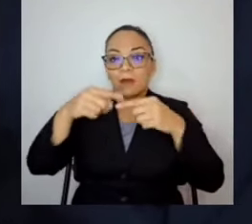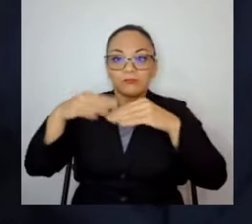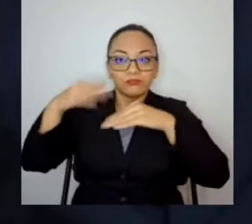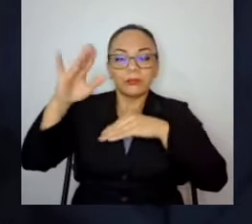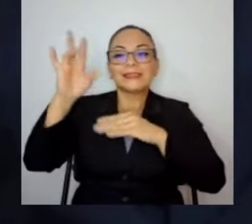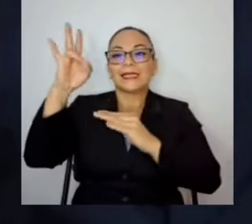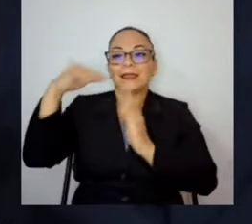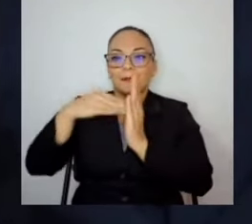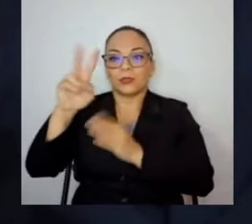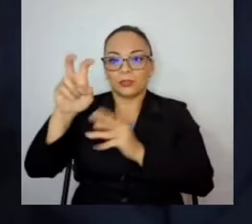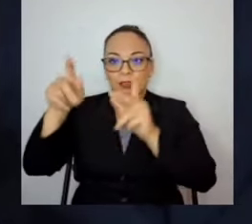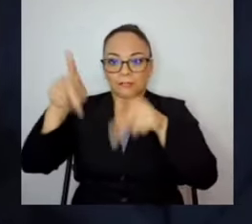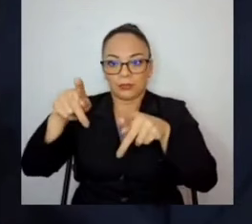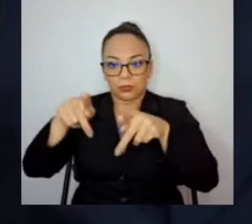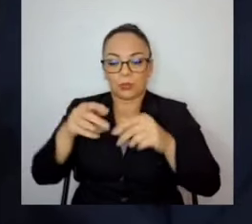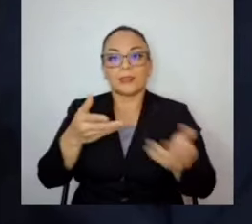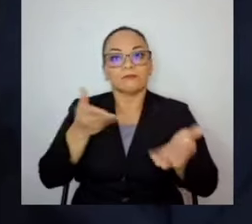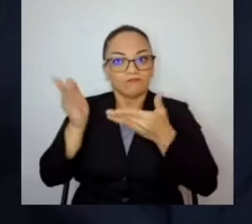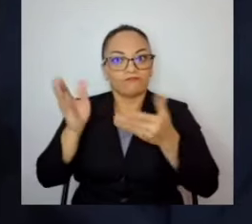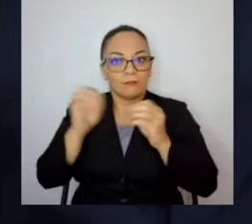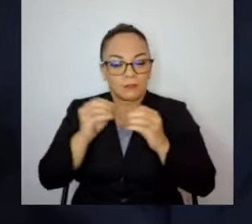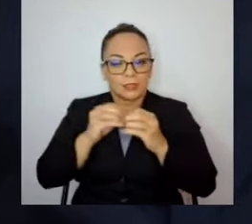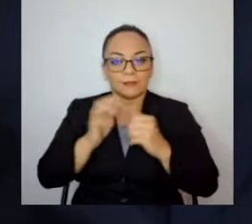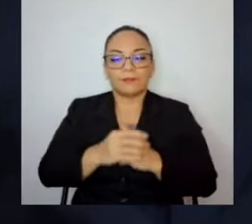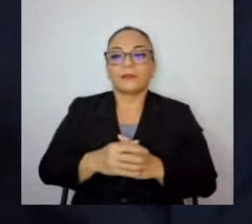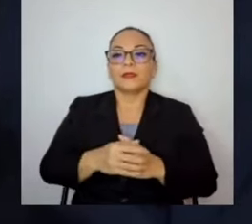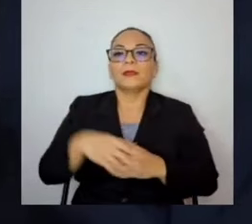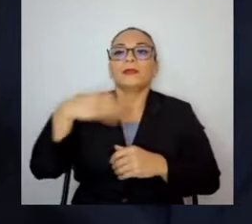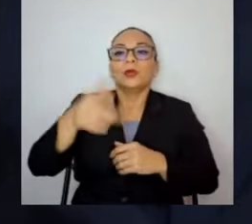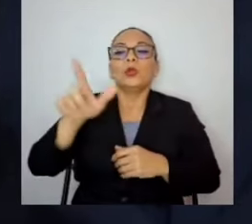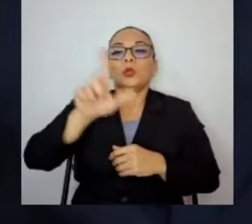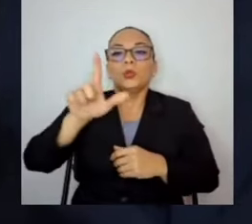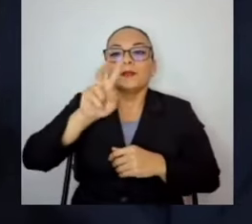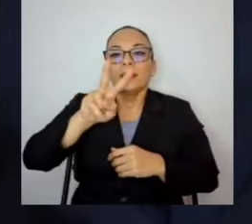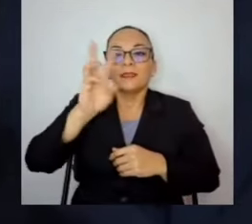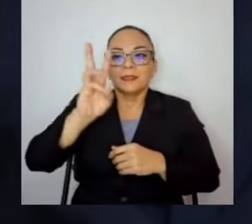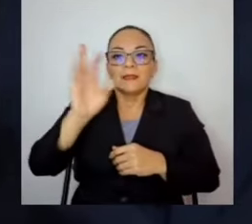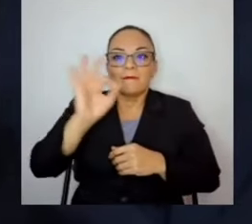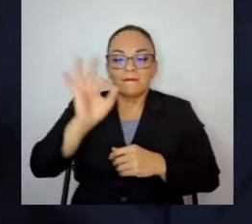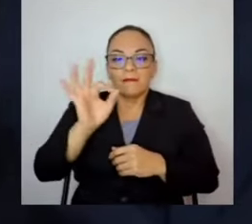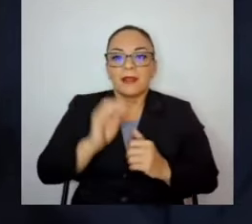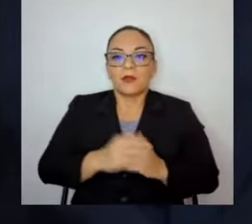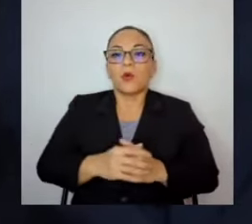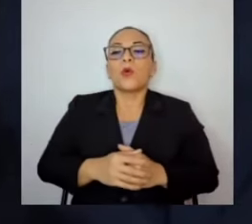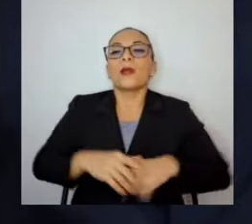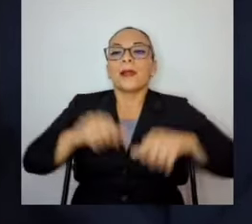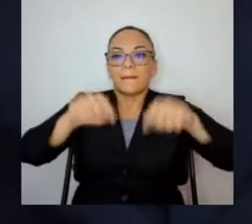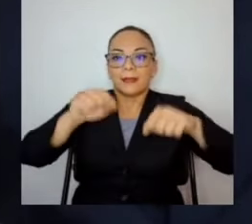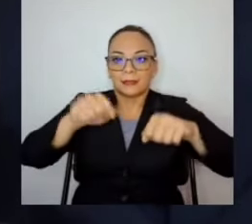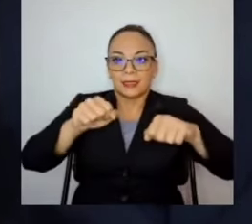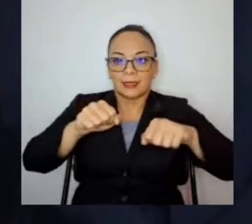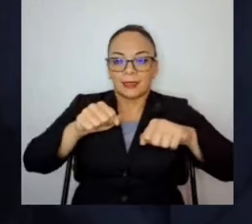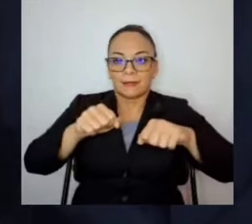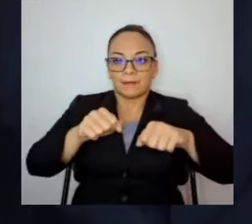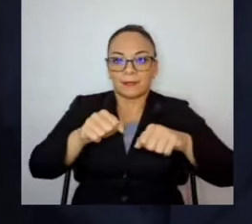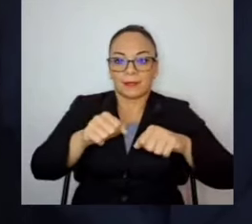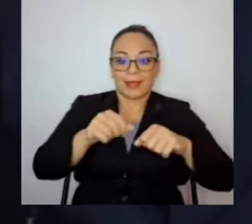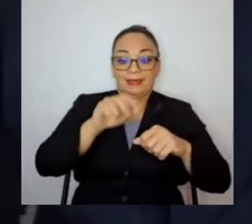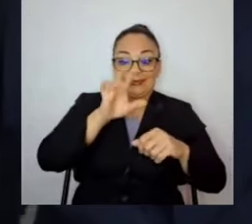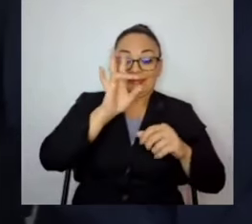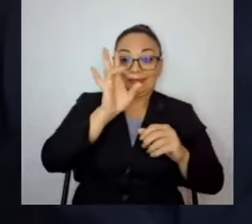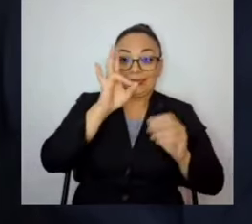y a partir del lunes 26 de febrero, capacidad pasará de las 7.200